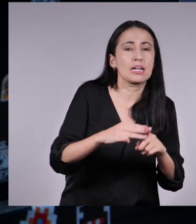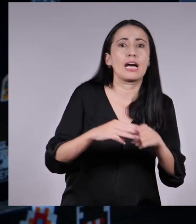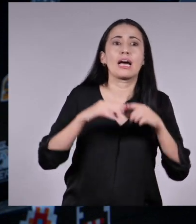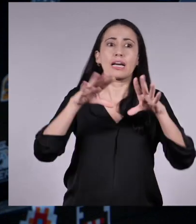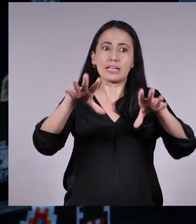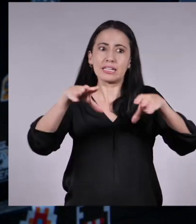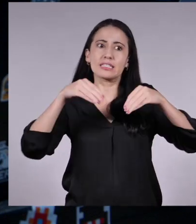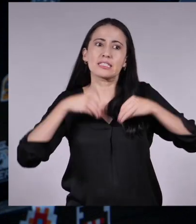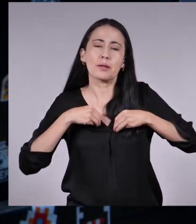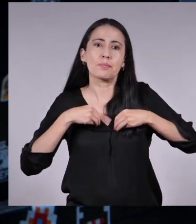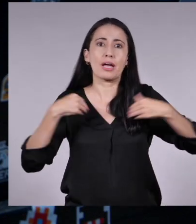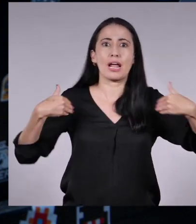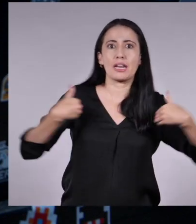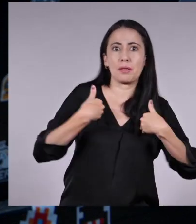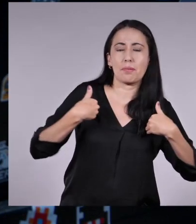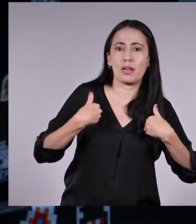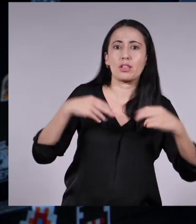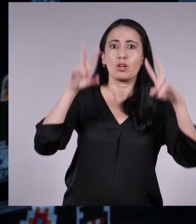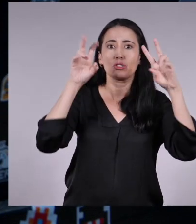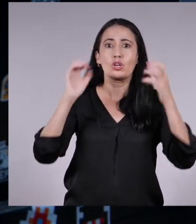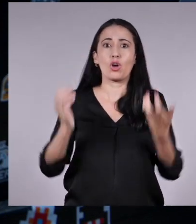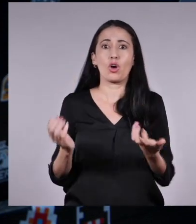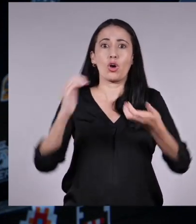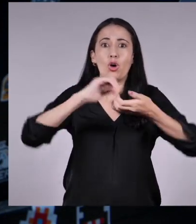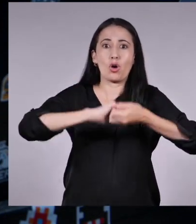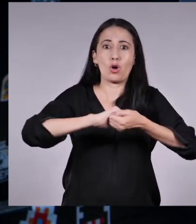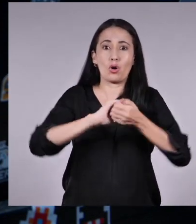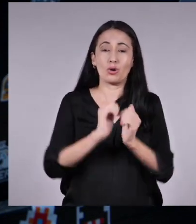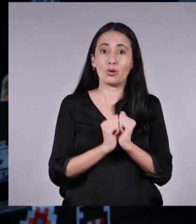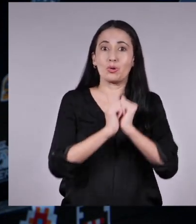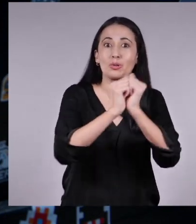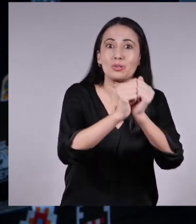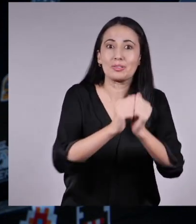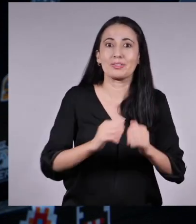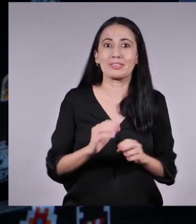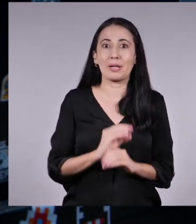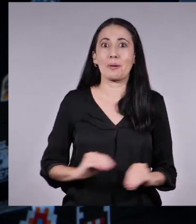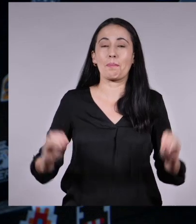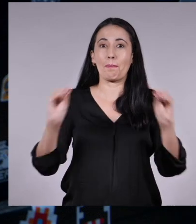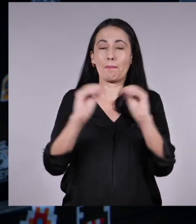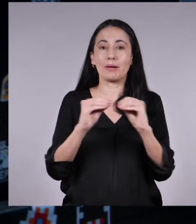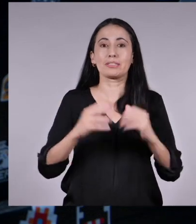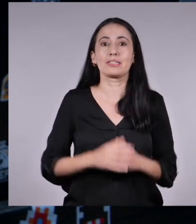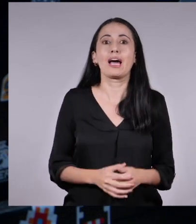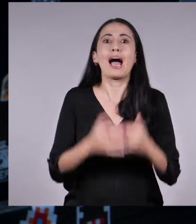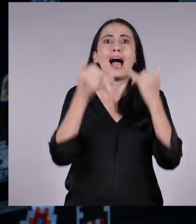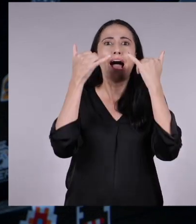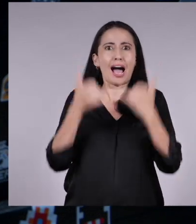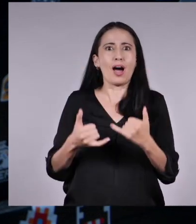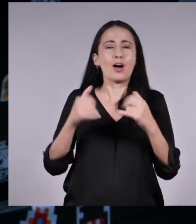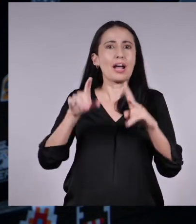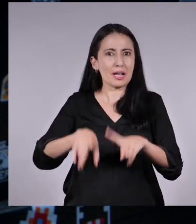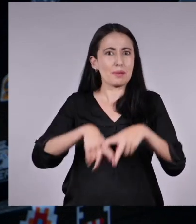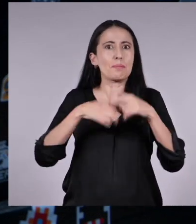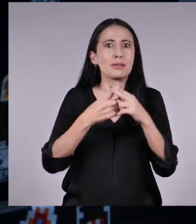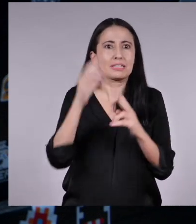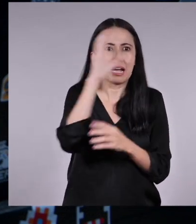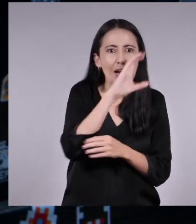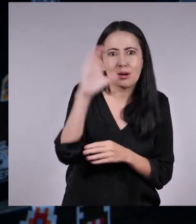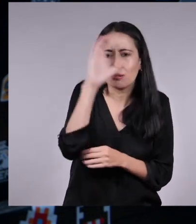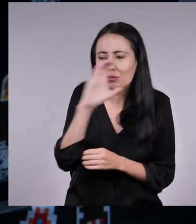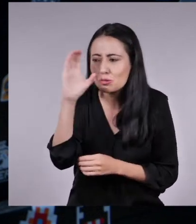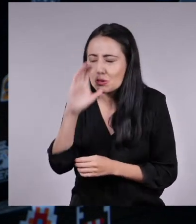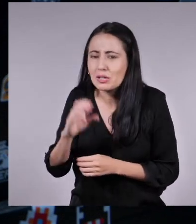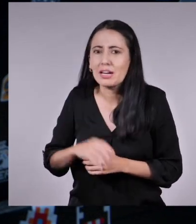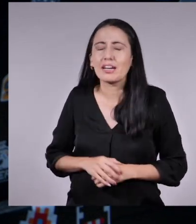así podamos trabajar en equipo. Porque juntos somos más. Ahora mismo voy a empezar a buscarlos. Es